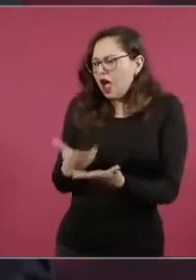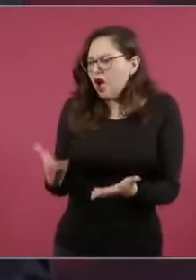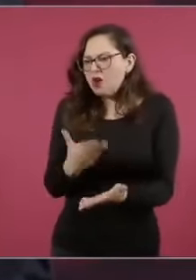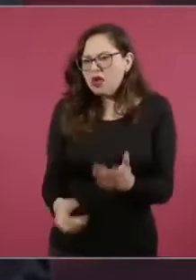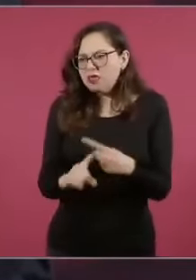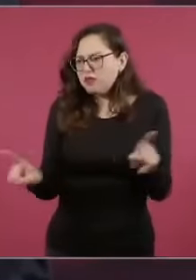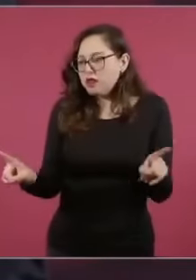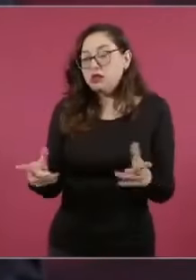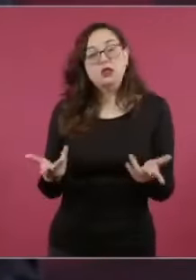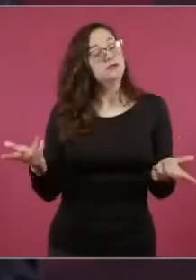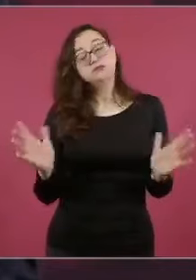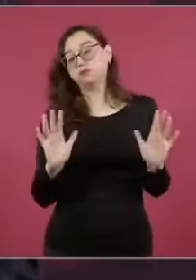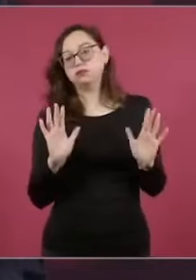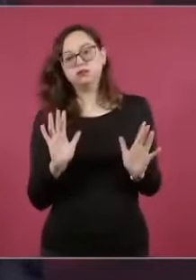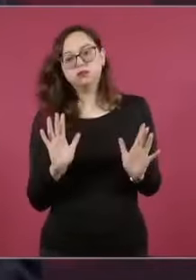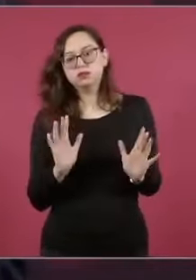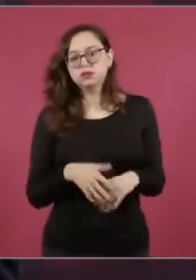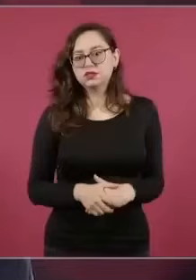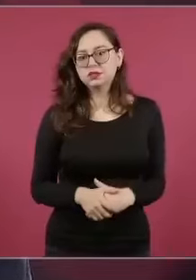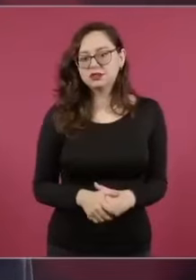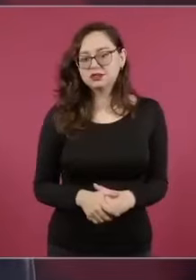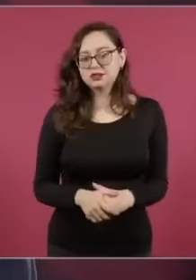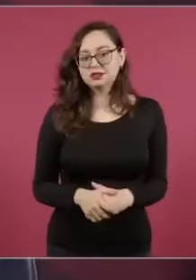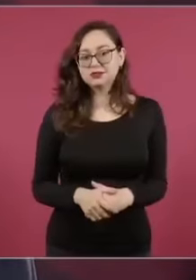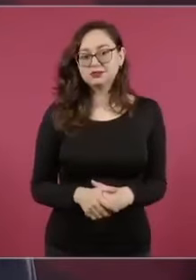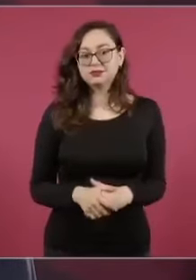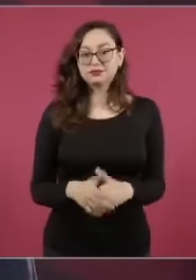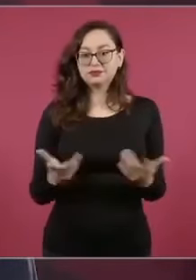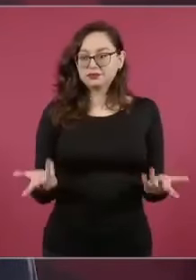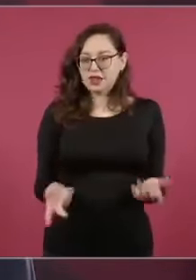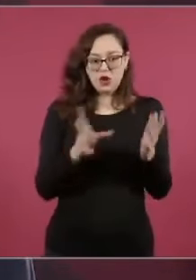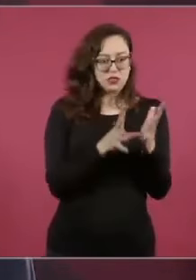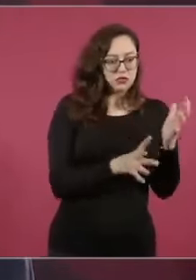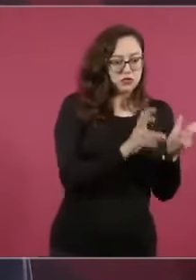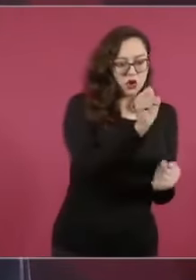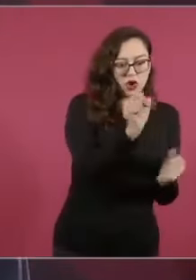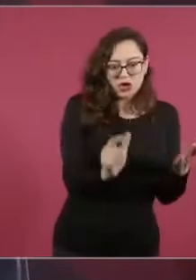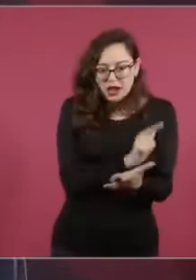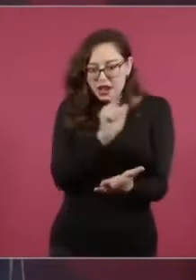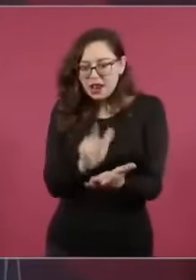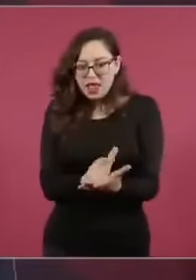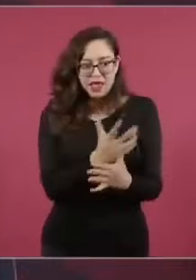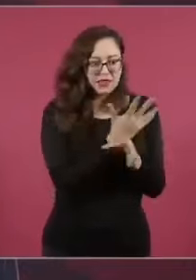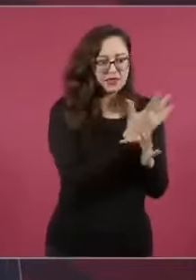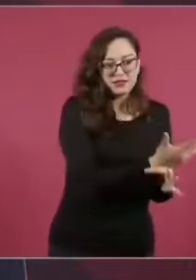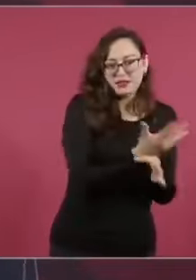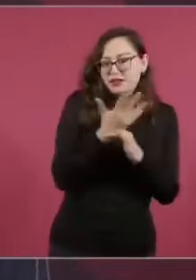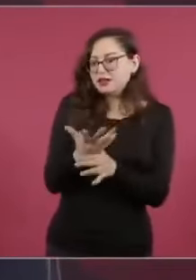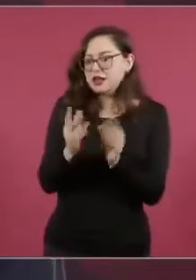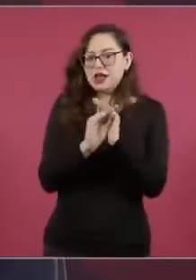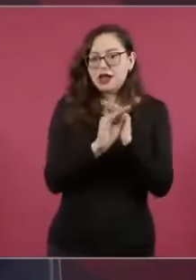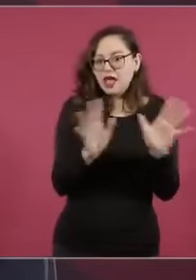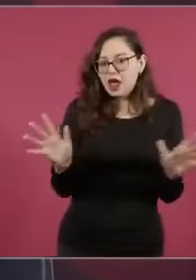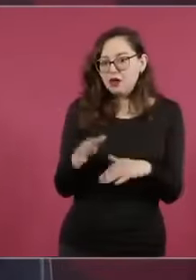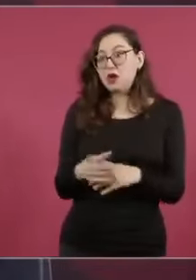la ley secundaria la entonces ¿quién va a interpretarla?